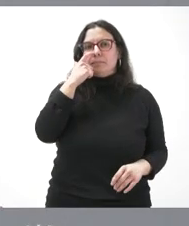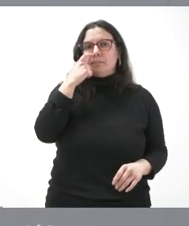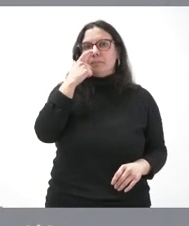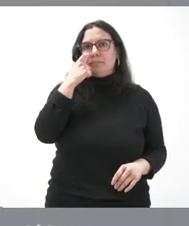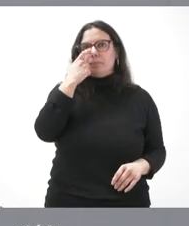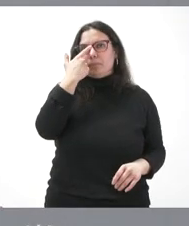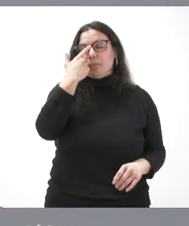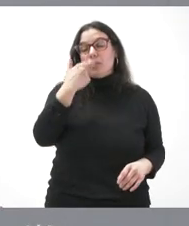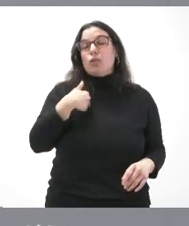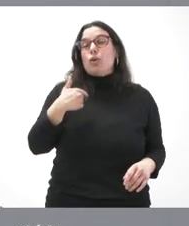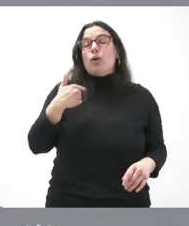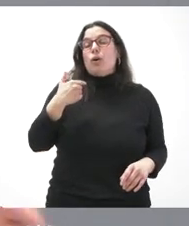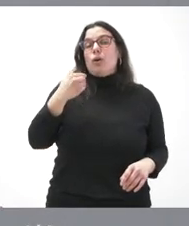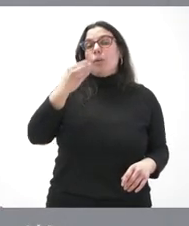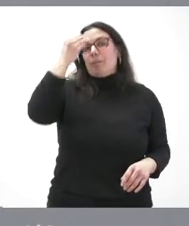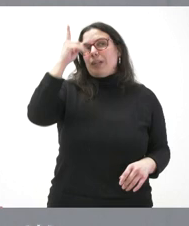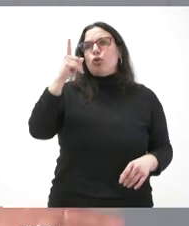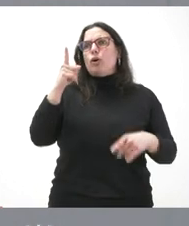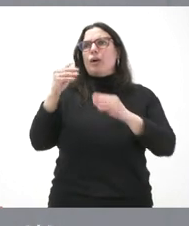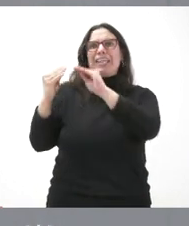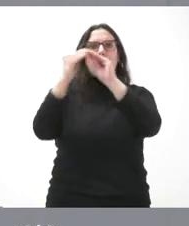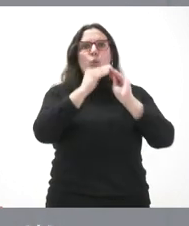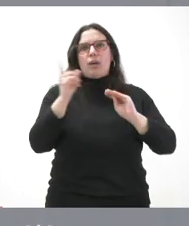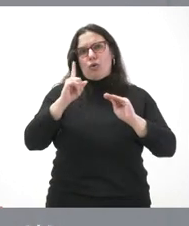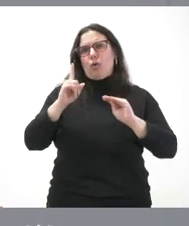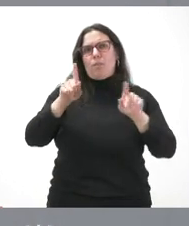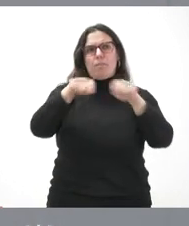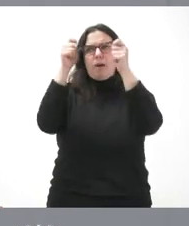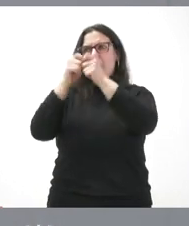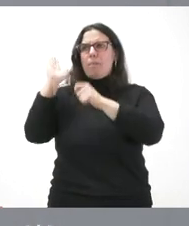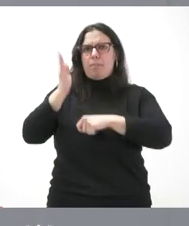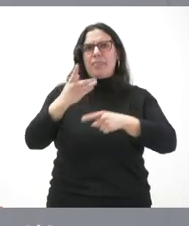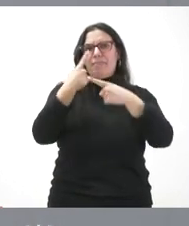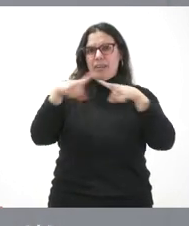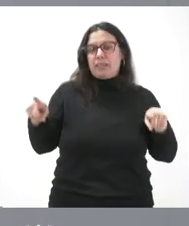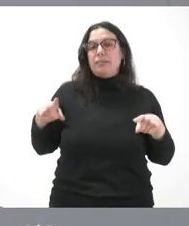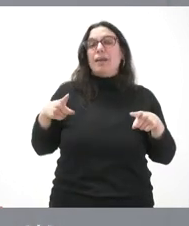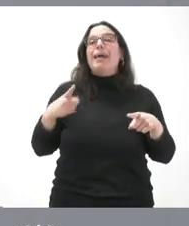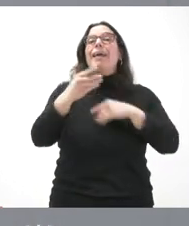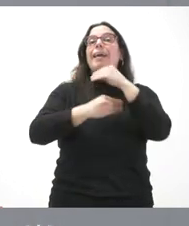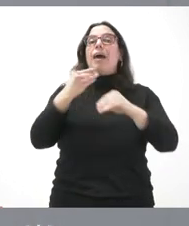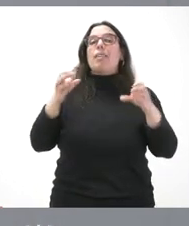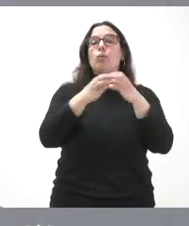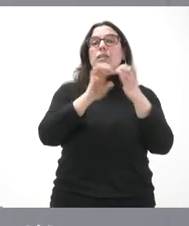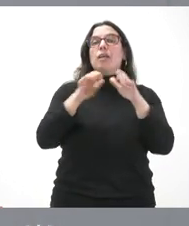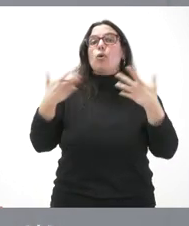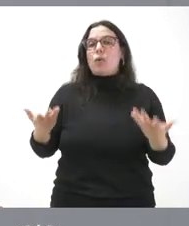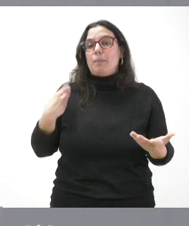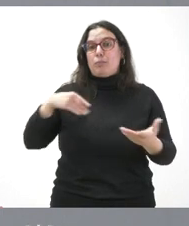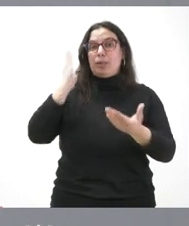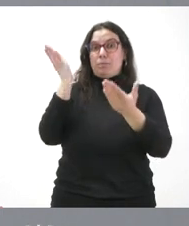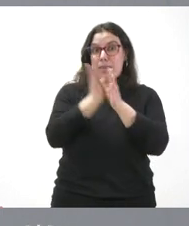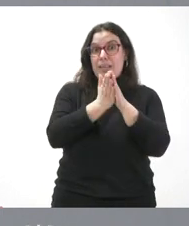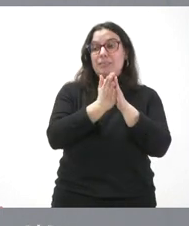Yo no diría que se iguala la situación. Los daños son distintos. Lo que sí que hace la Junta de Castilla y León, como bien el expediente